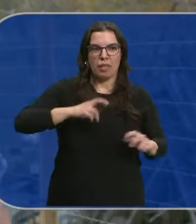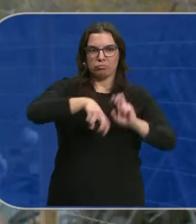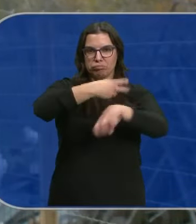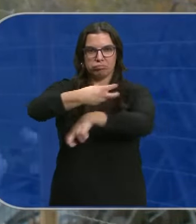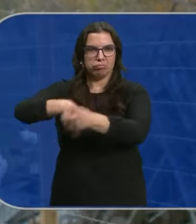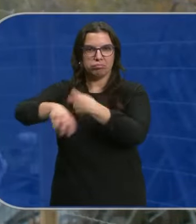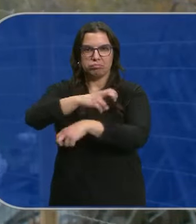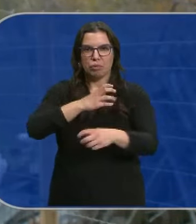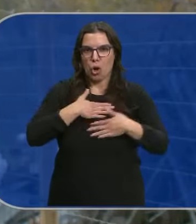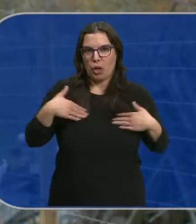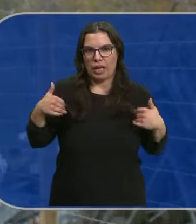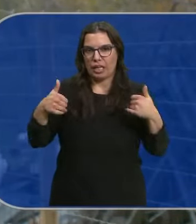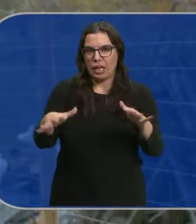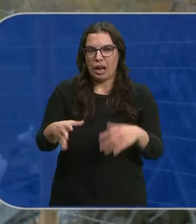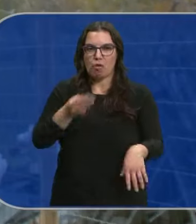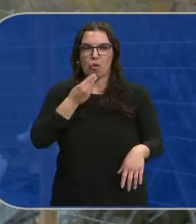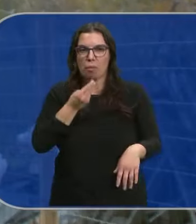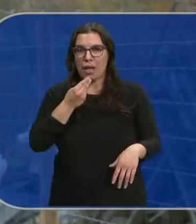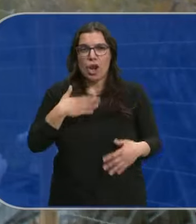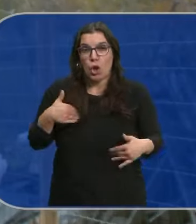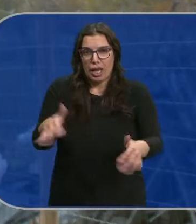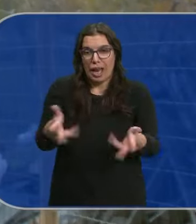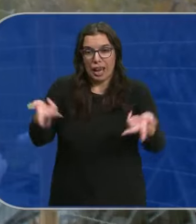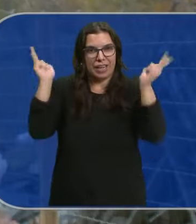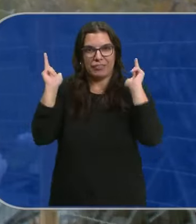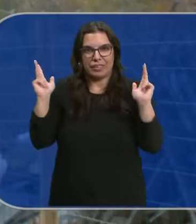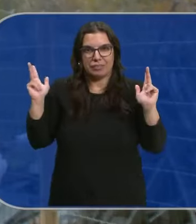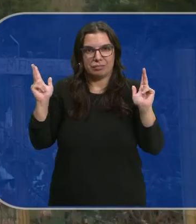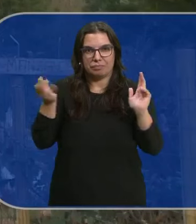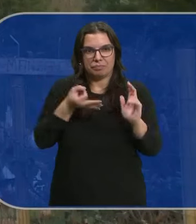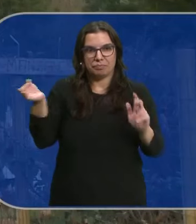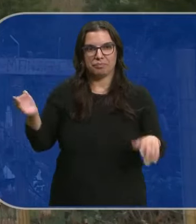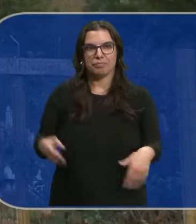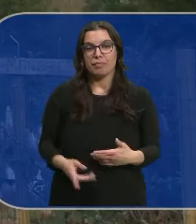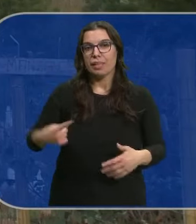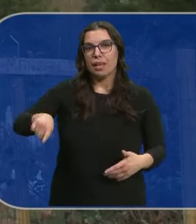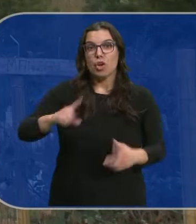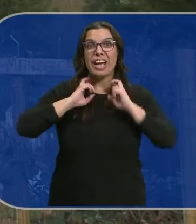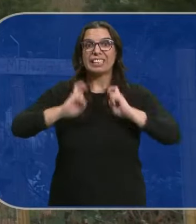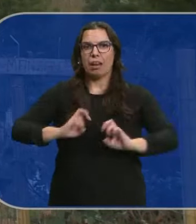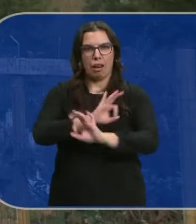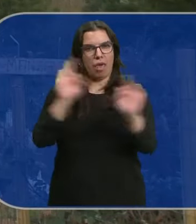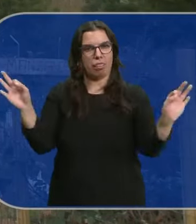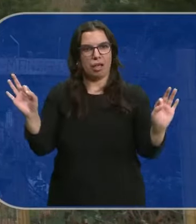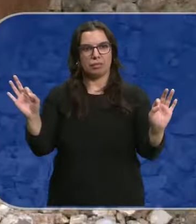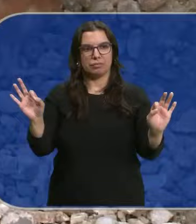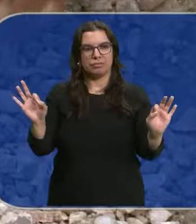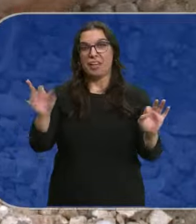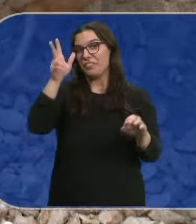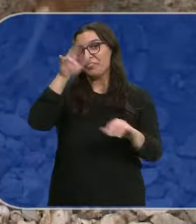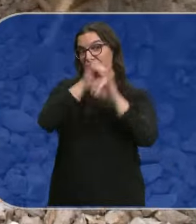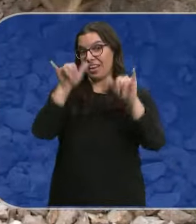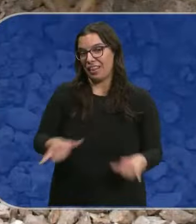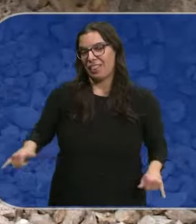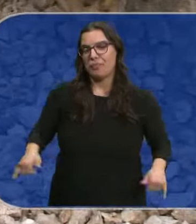Pueden escarbar Pueden comer algún insecto Pueden hacer lo que quieran Son libres En libertad total Viven sin estrés Vamos Gallinas felices